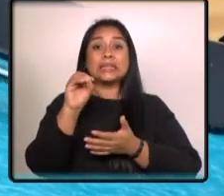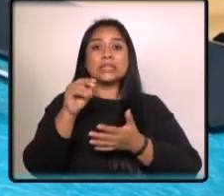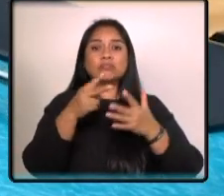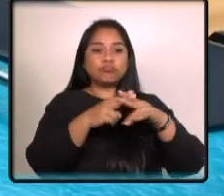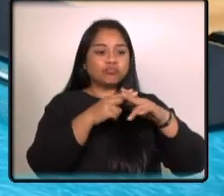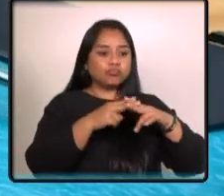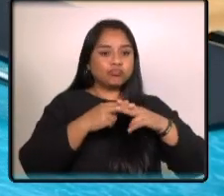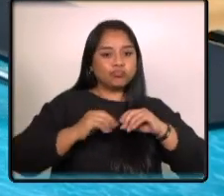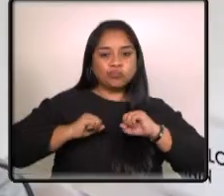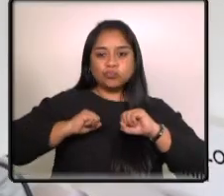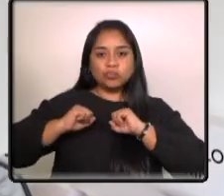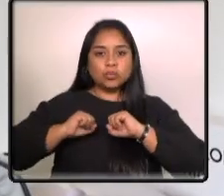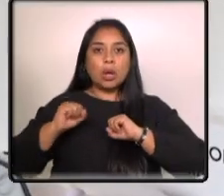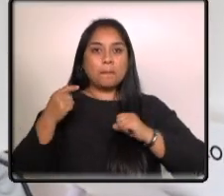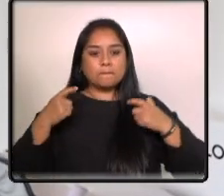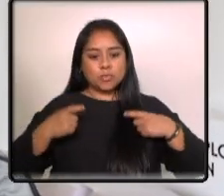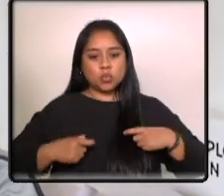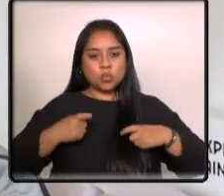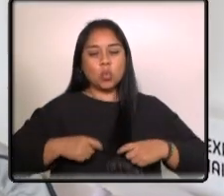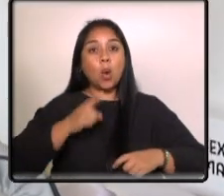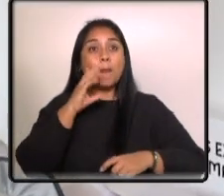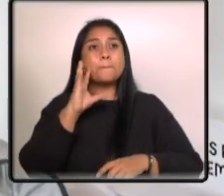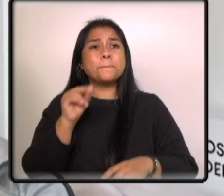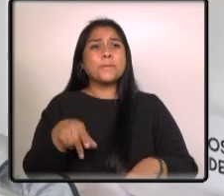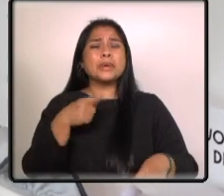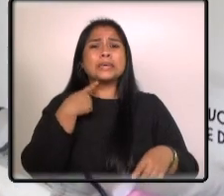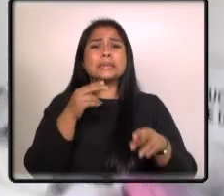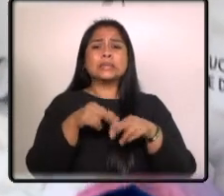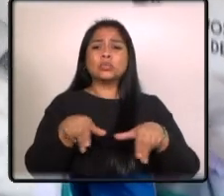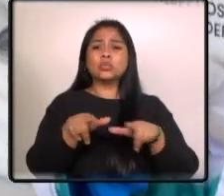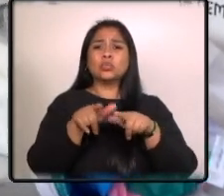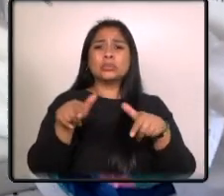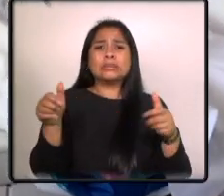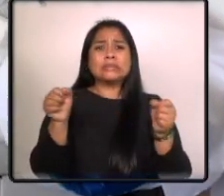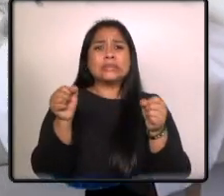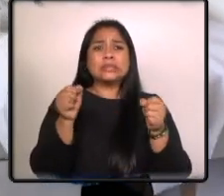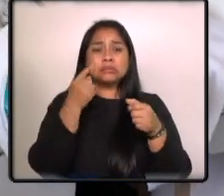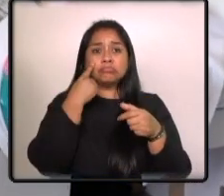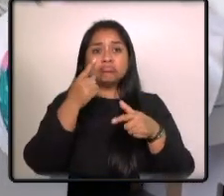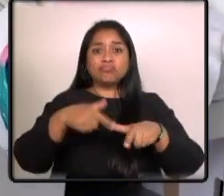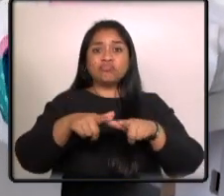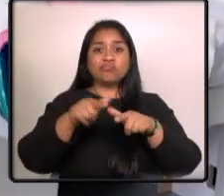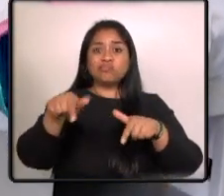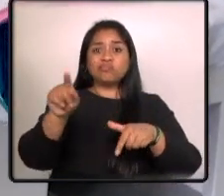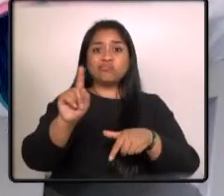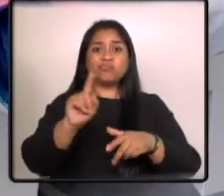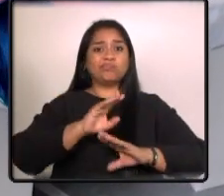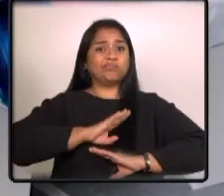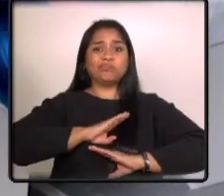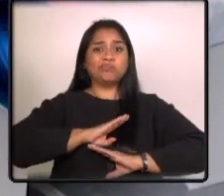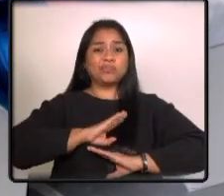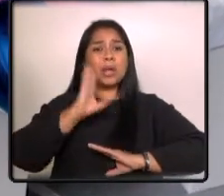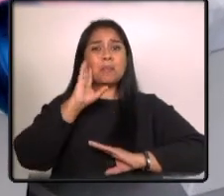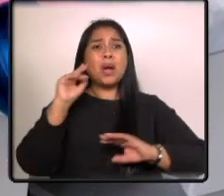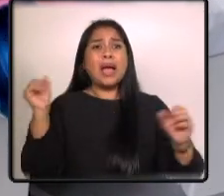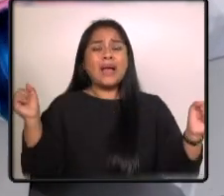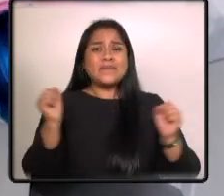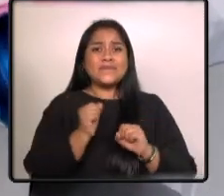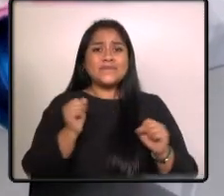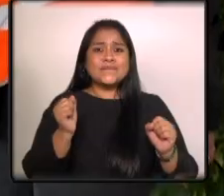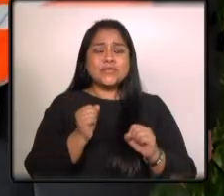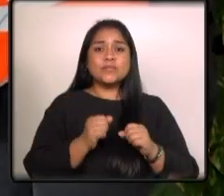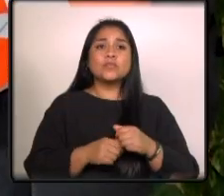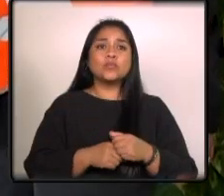pues consideran que el sistema de refrigeración de las residencias pueden ser insuficientes por las altas temperaturas